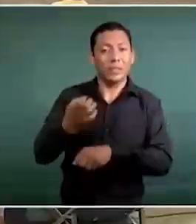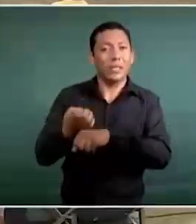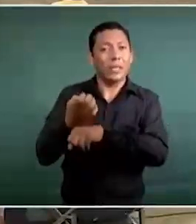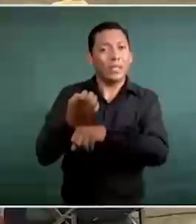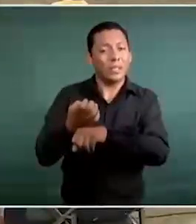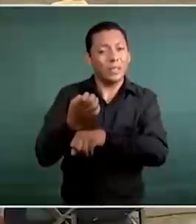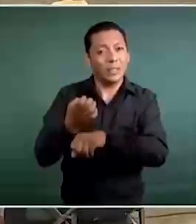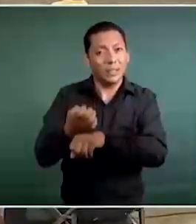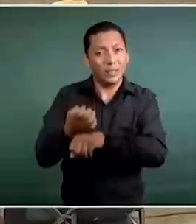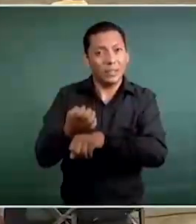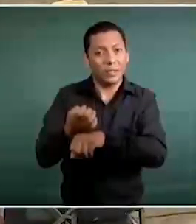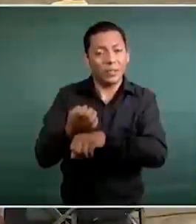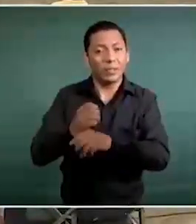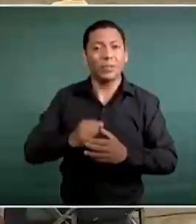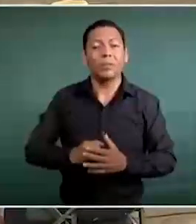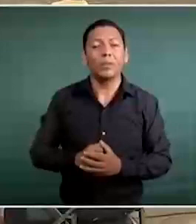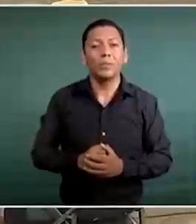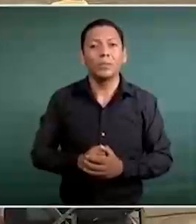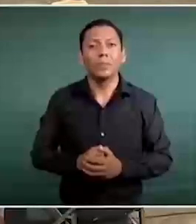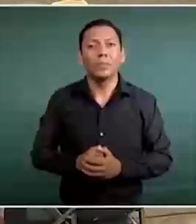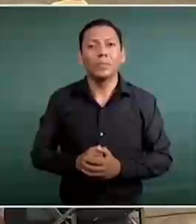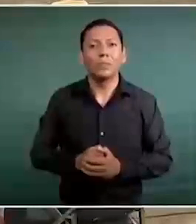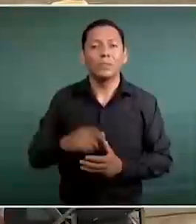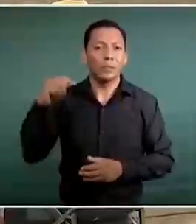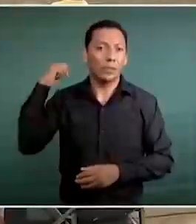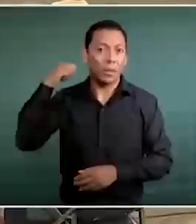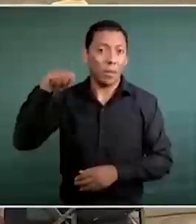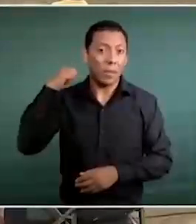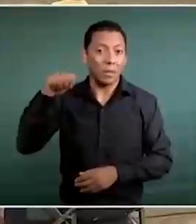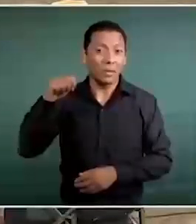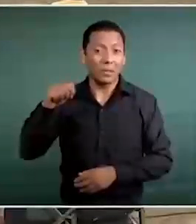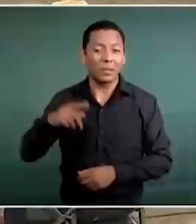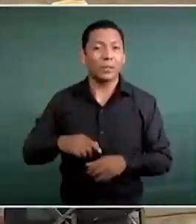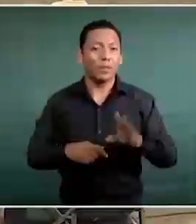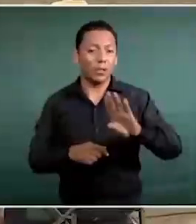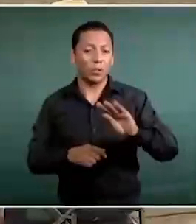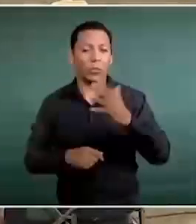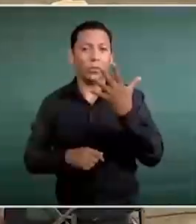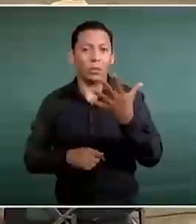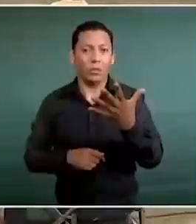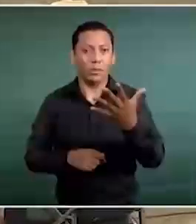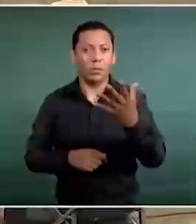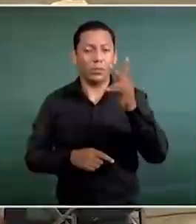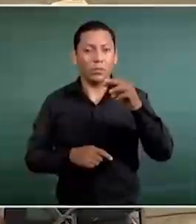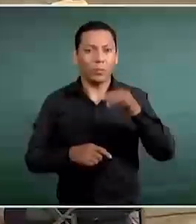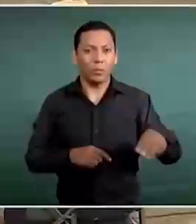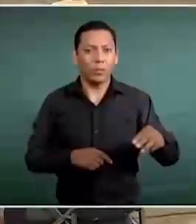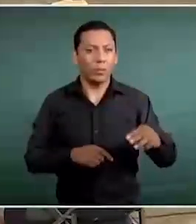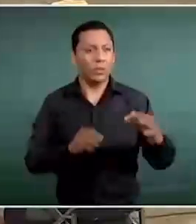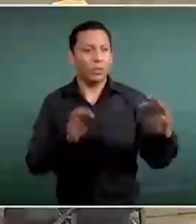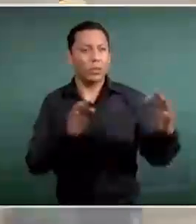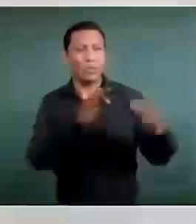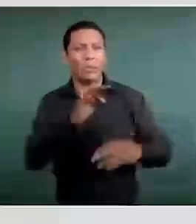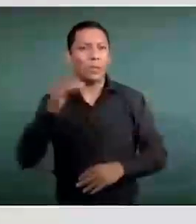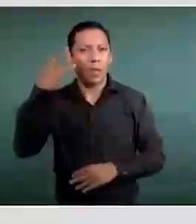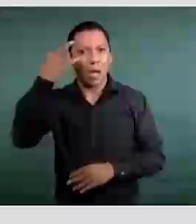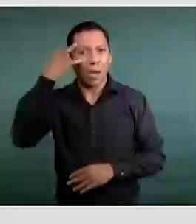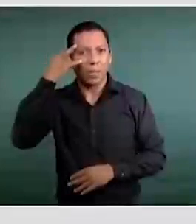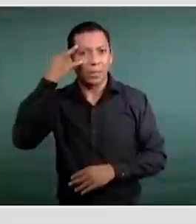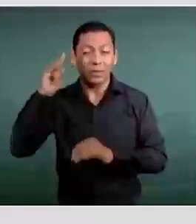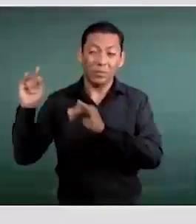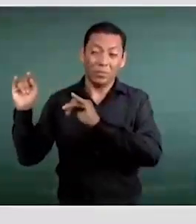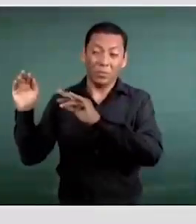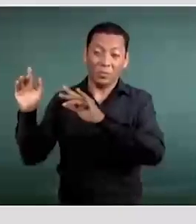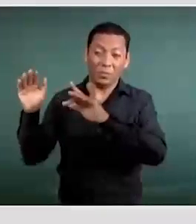de Tabasco y a 95 kilómetros de Ciudad del Carmen Campeche. Se desplaza de